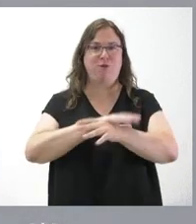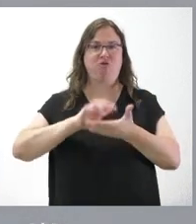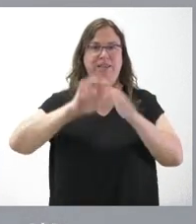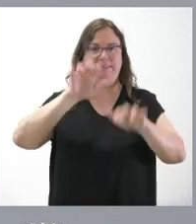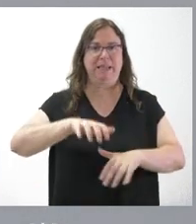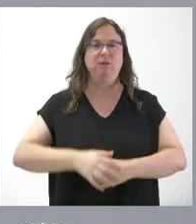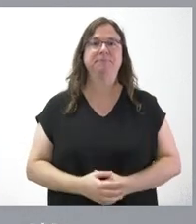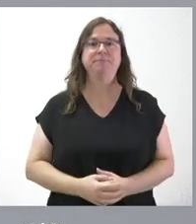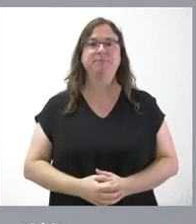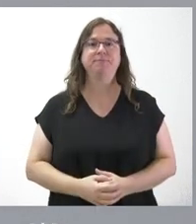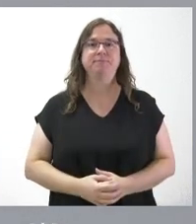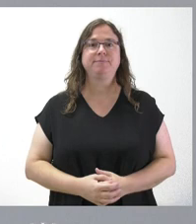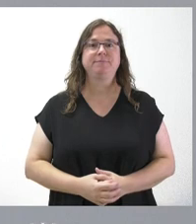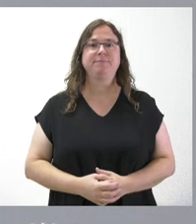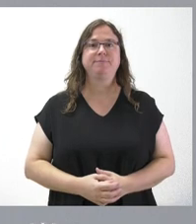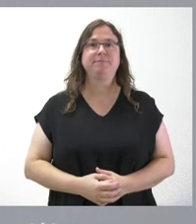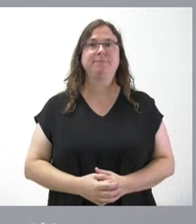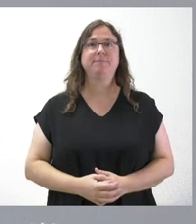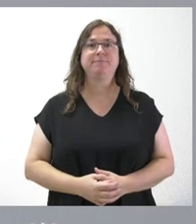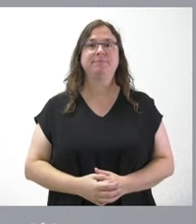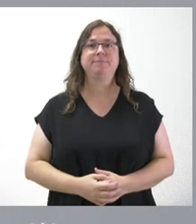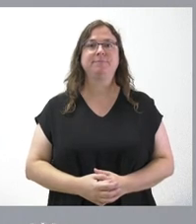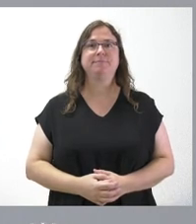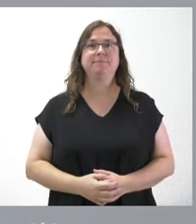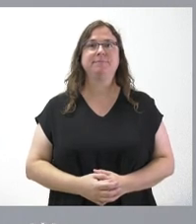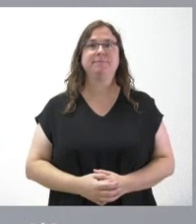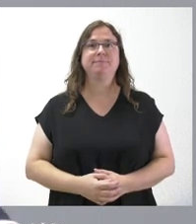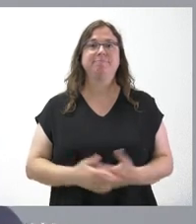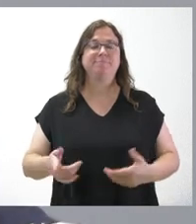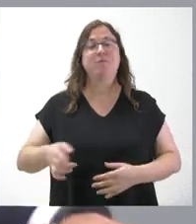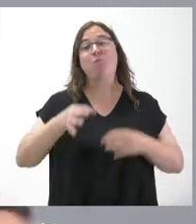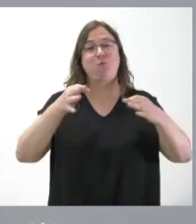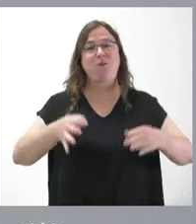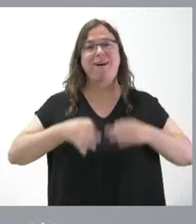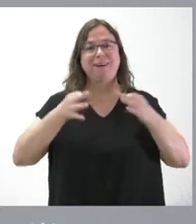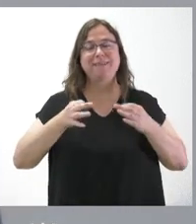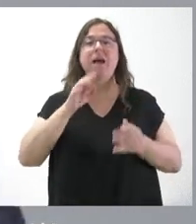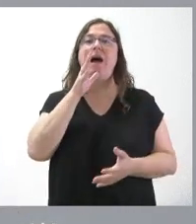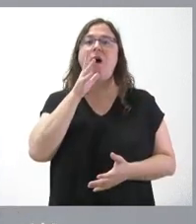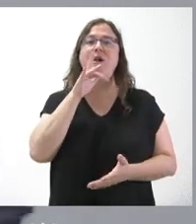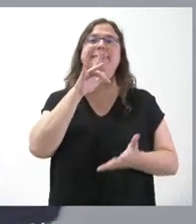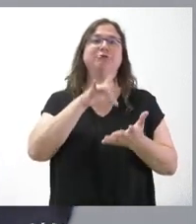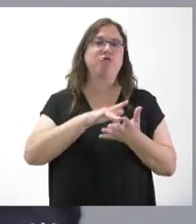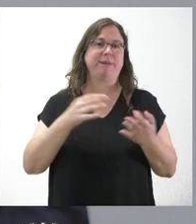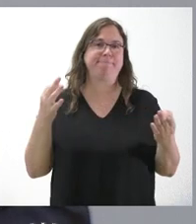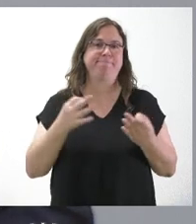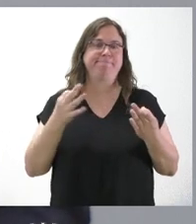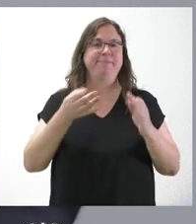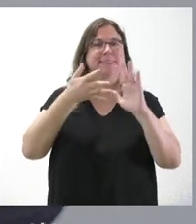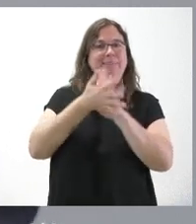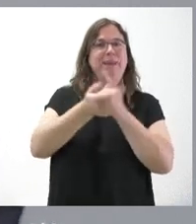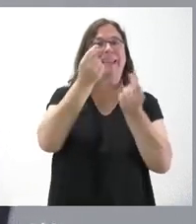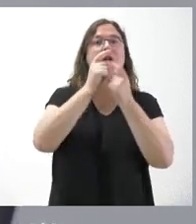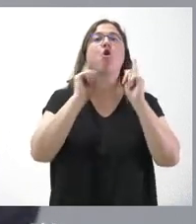León. Y como hacemos siempre, pasaremos a detallar siquiera